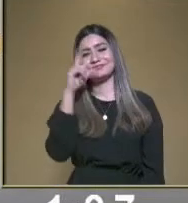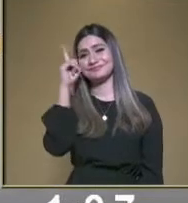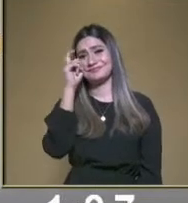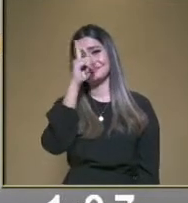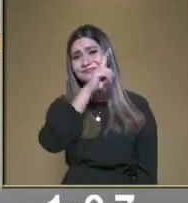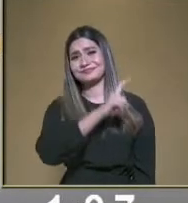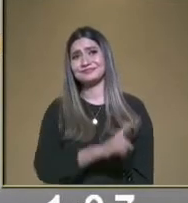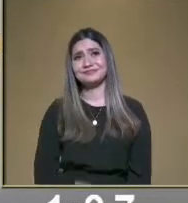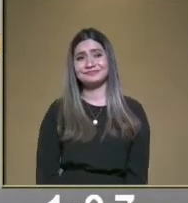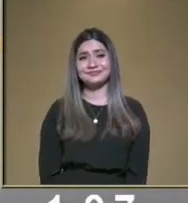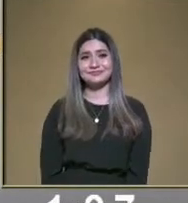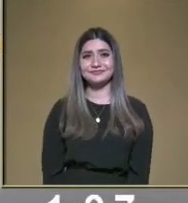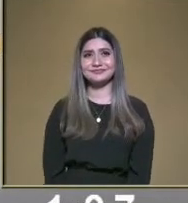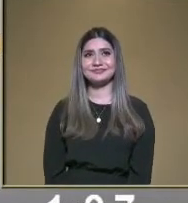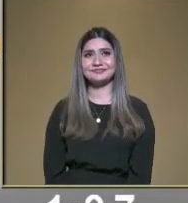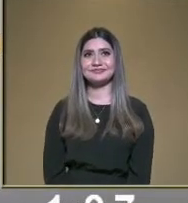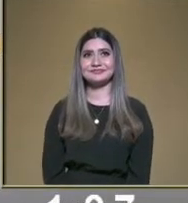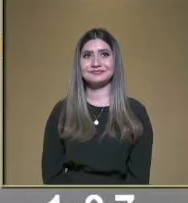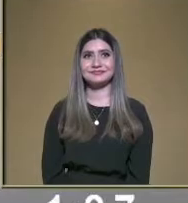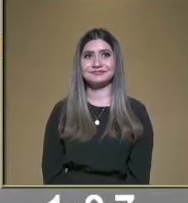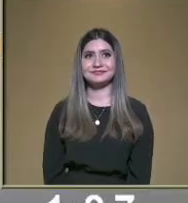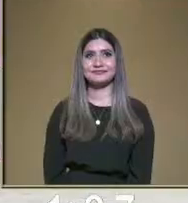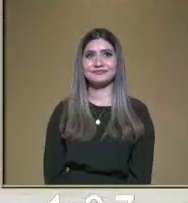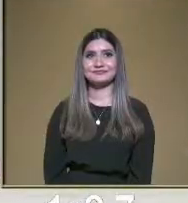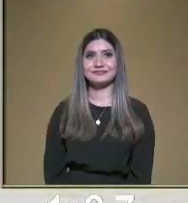Bueno. Bueno. Ya voy a ganar.